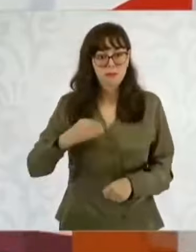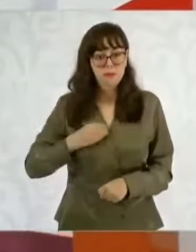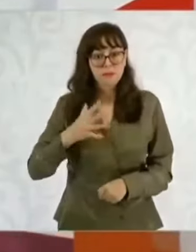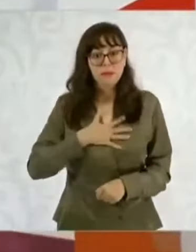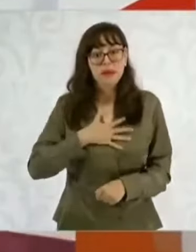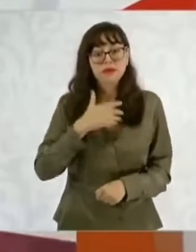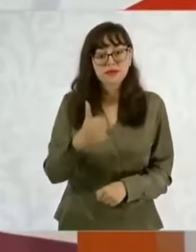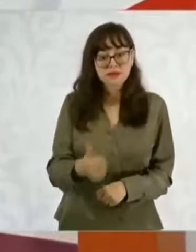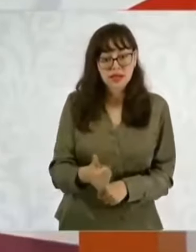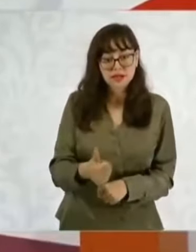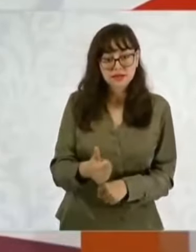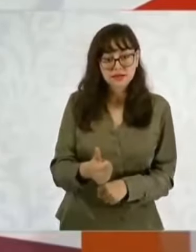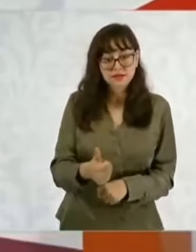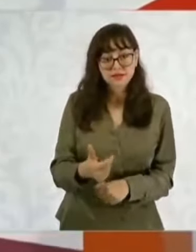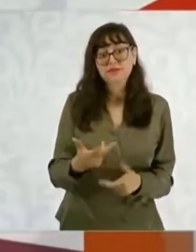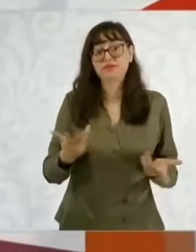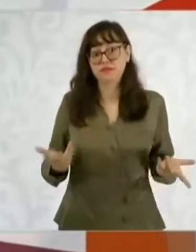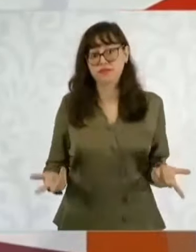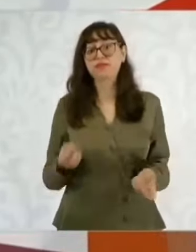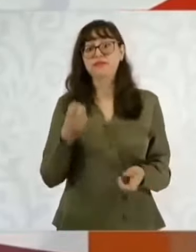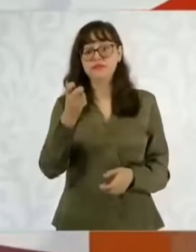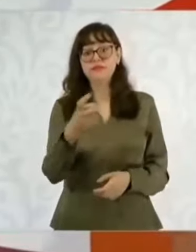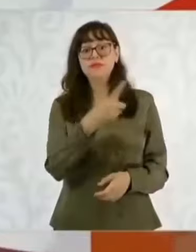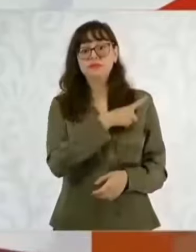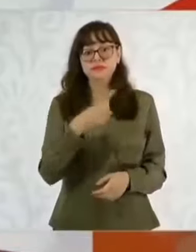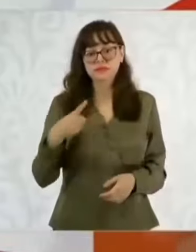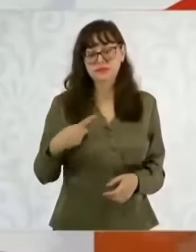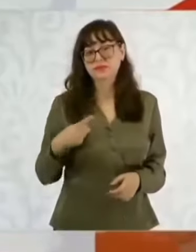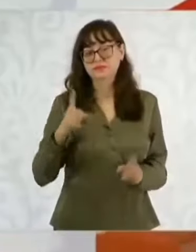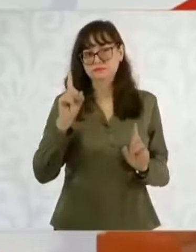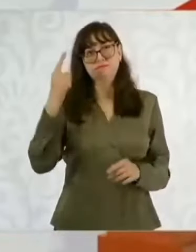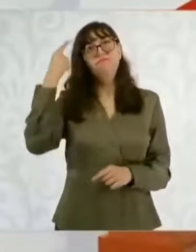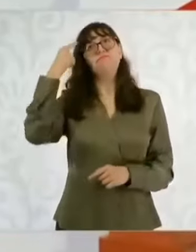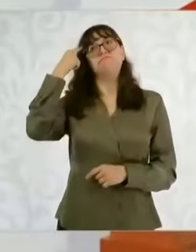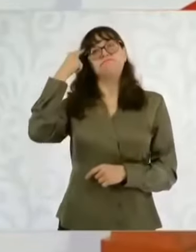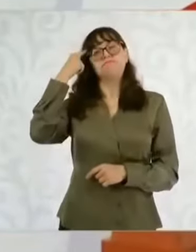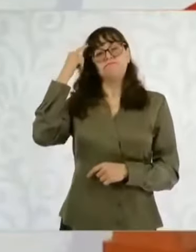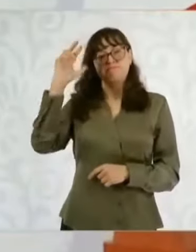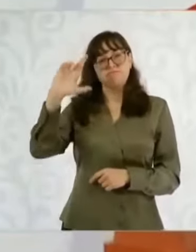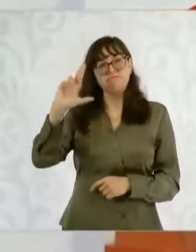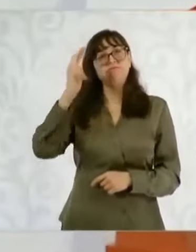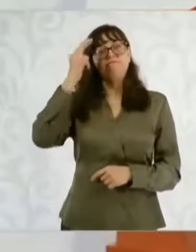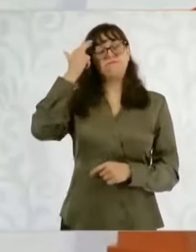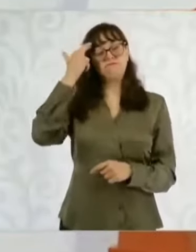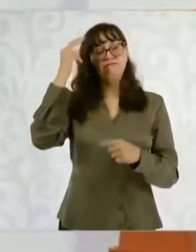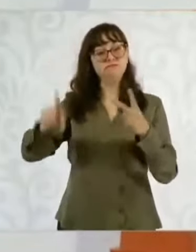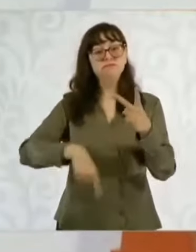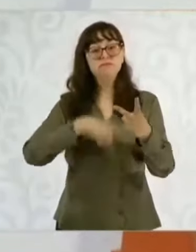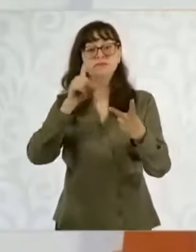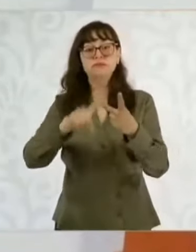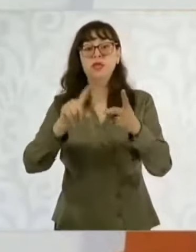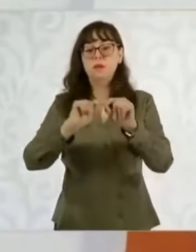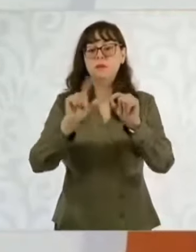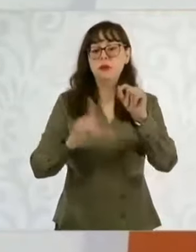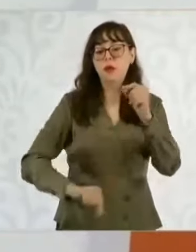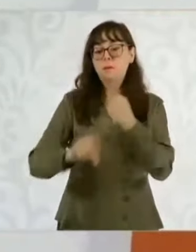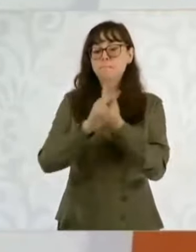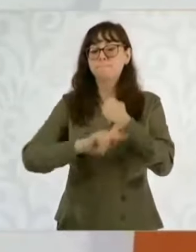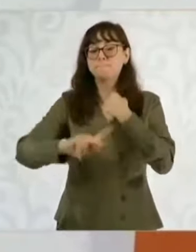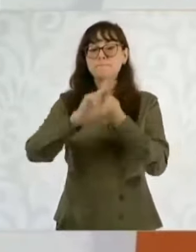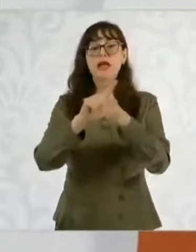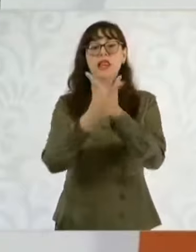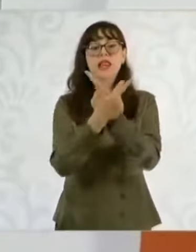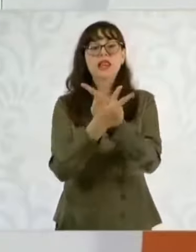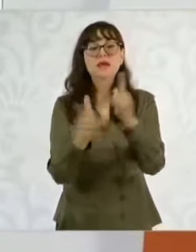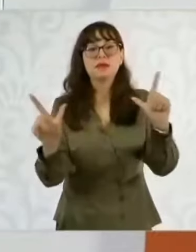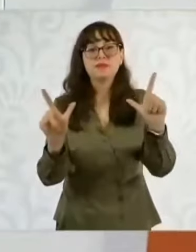Entonces, uno tiene que tomar eso en cuenta. Segundo, somos un país libre, independiente, soberano. Y frente